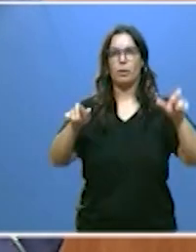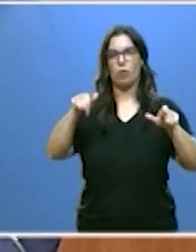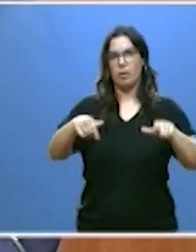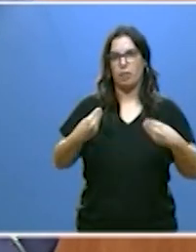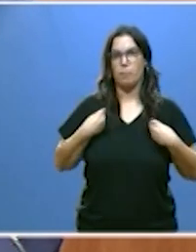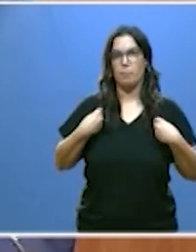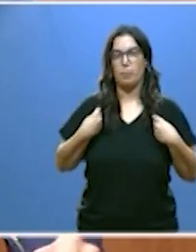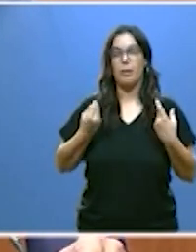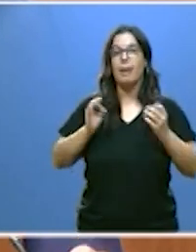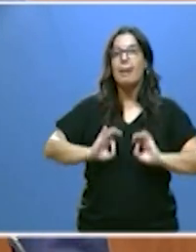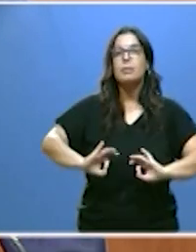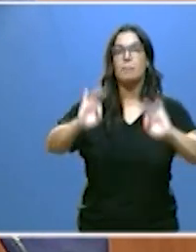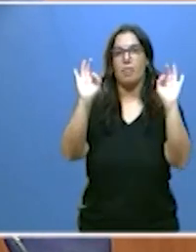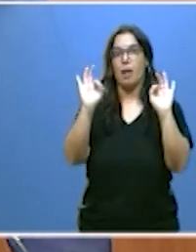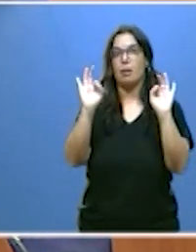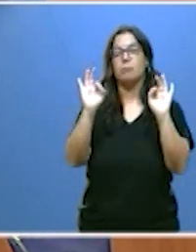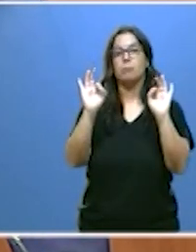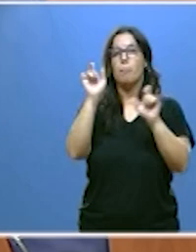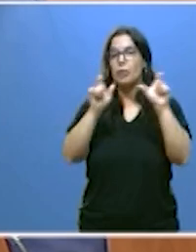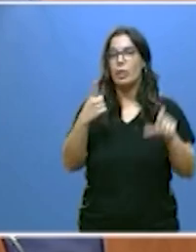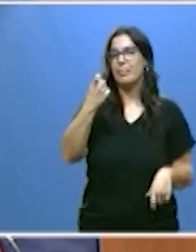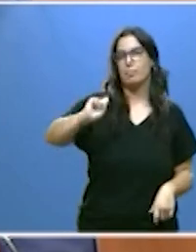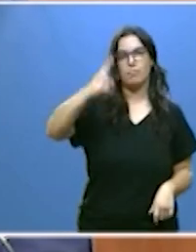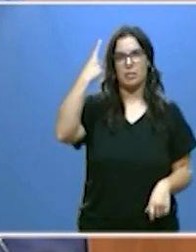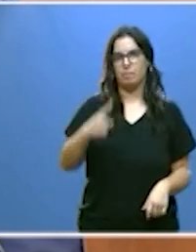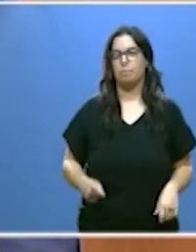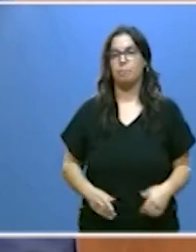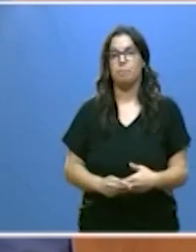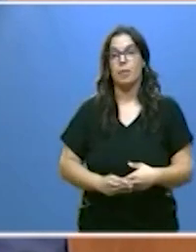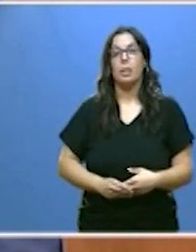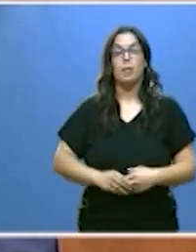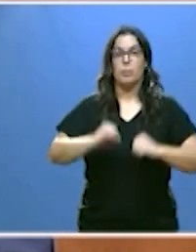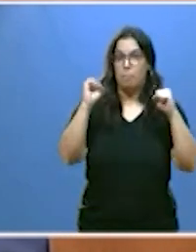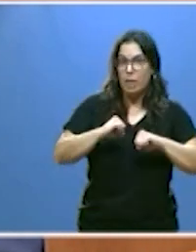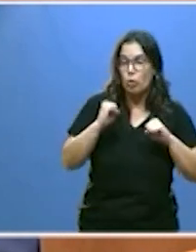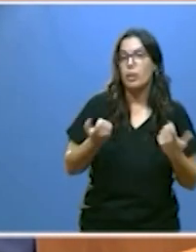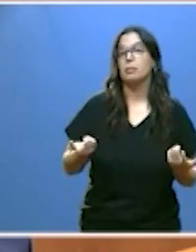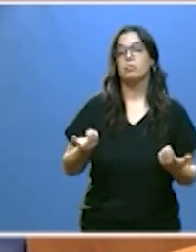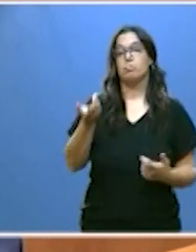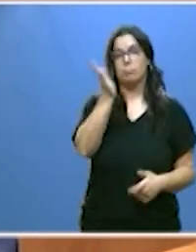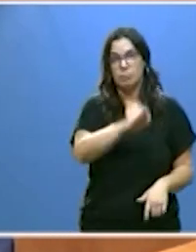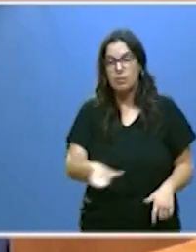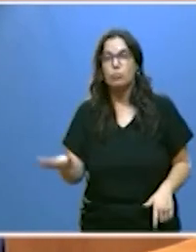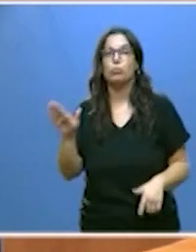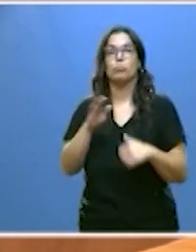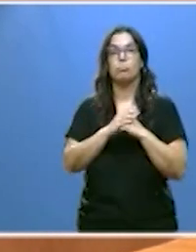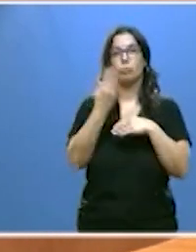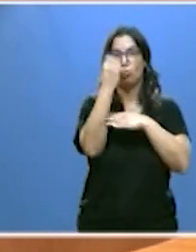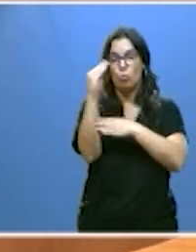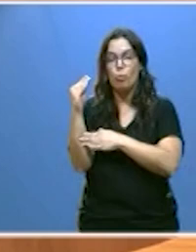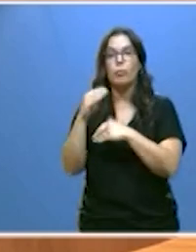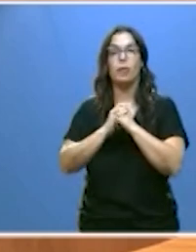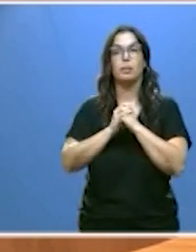y, especialmente, a aquellos que más lo necesitan, las personas mayores, los niños, jóvenes,